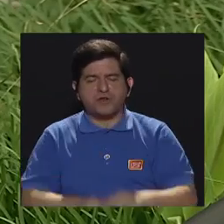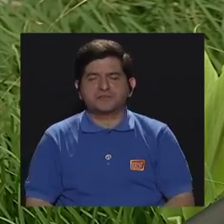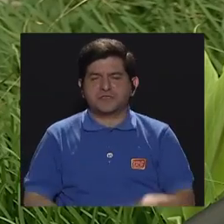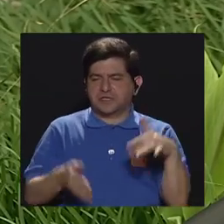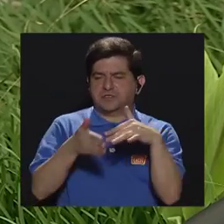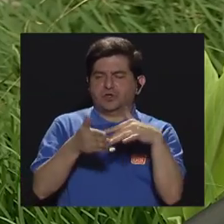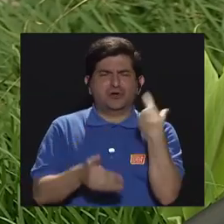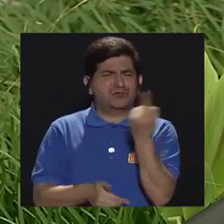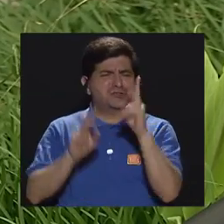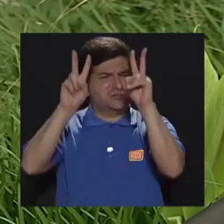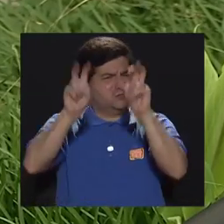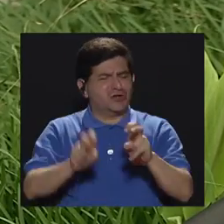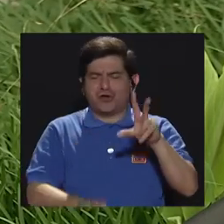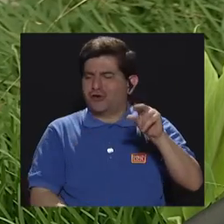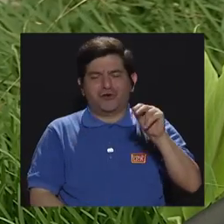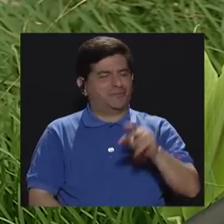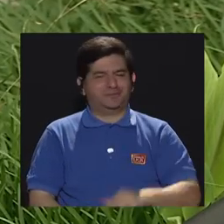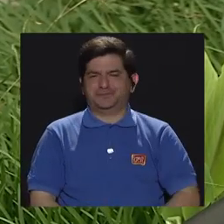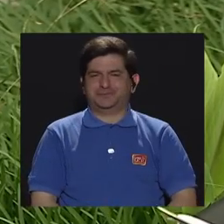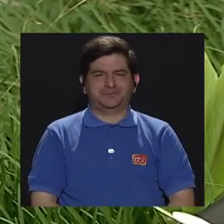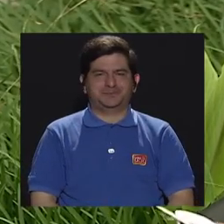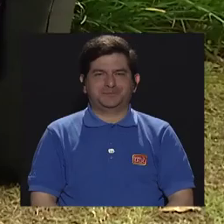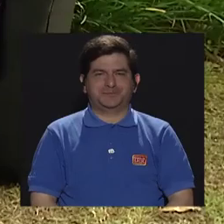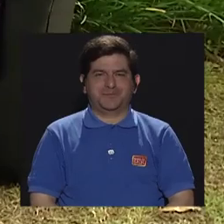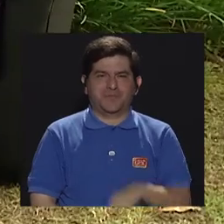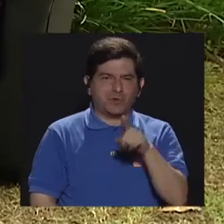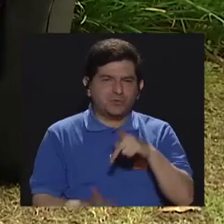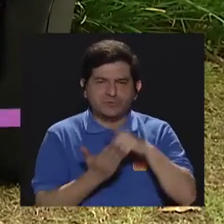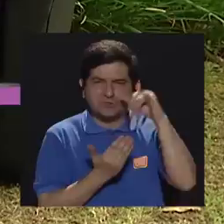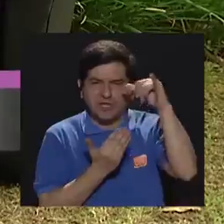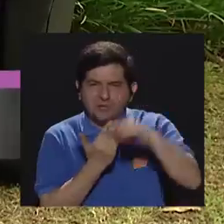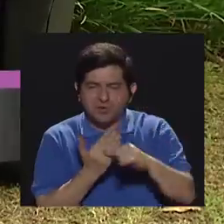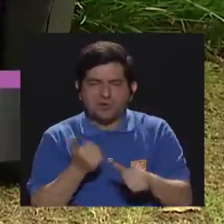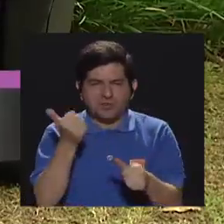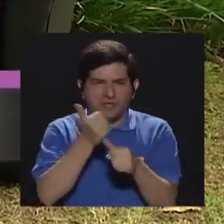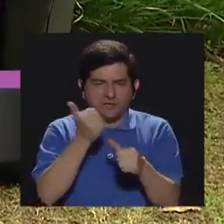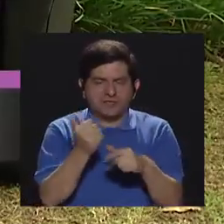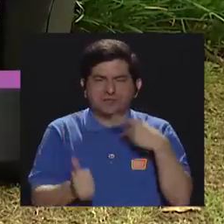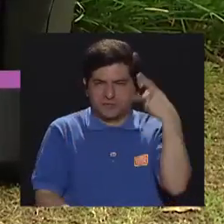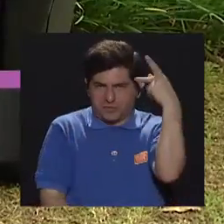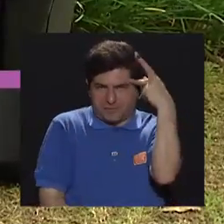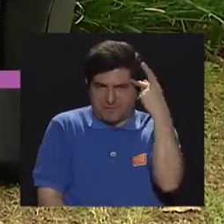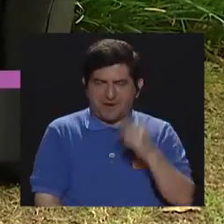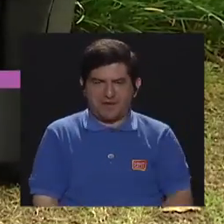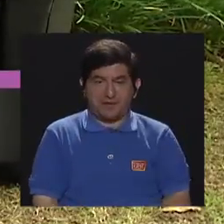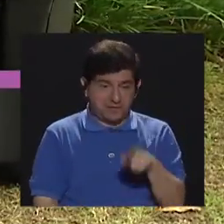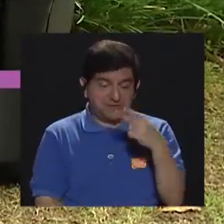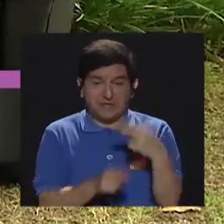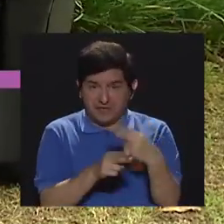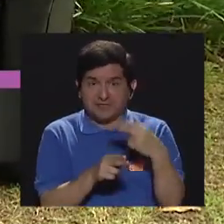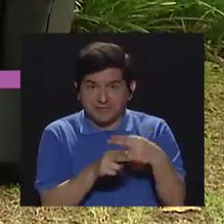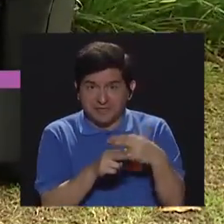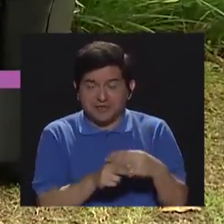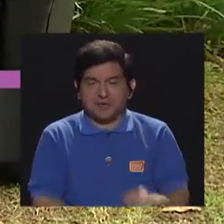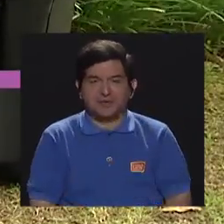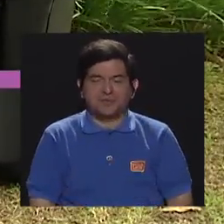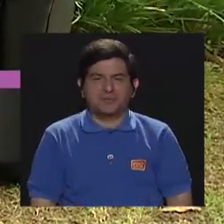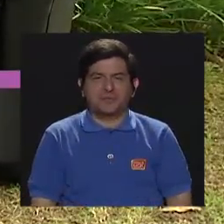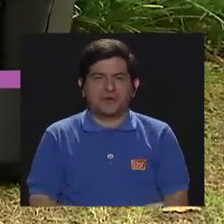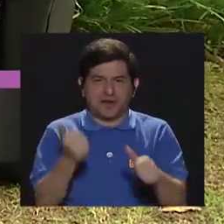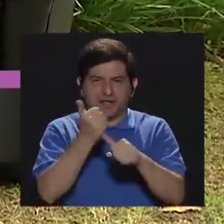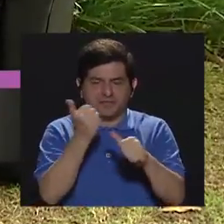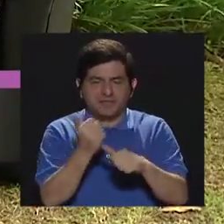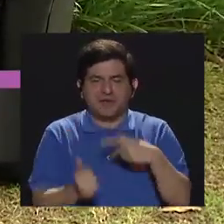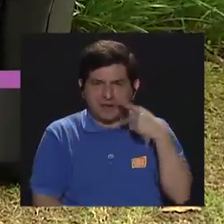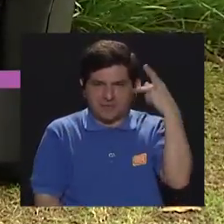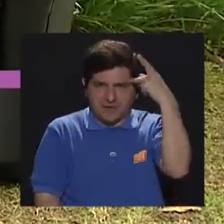únicamente los exámenes. ¿Verdad? Usted tiene un proyecto de asesoría para padres, de hecho así se llama, asesoría para padres y